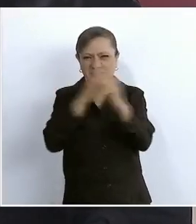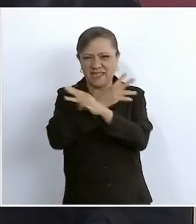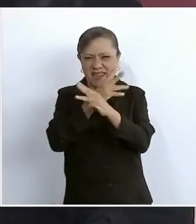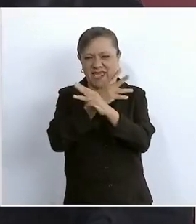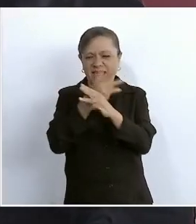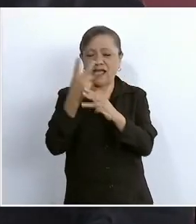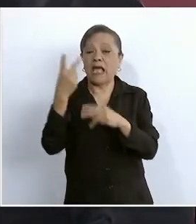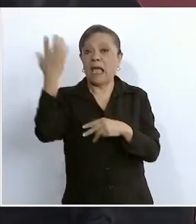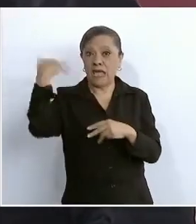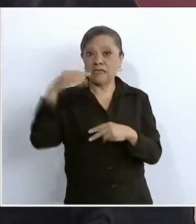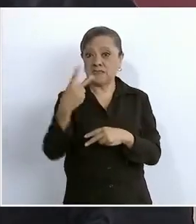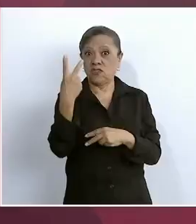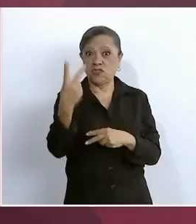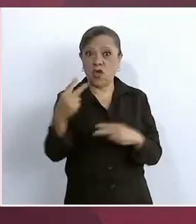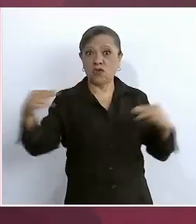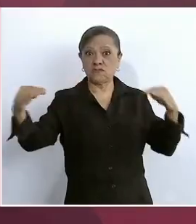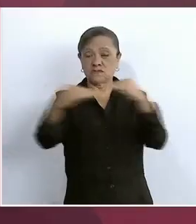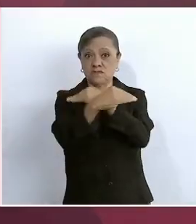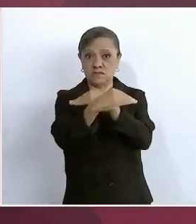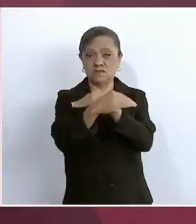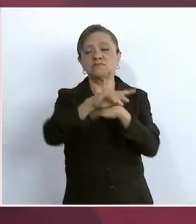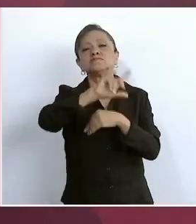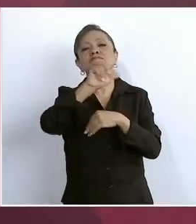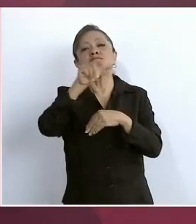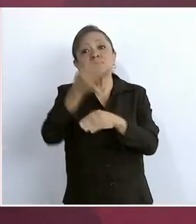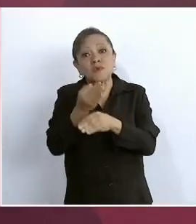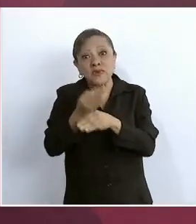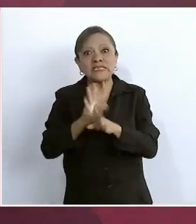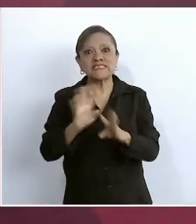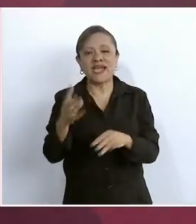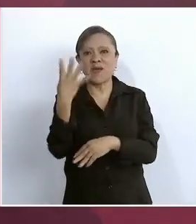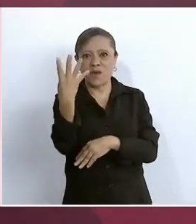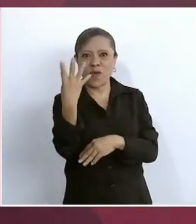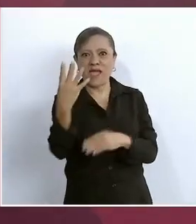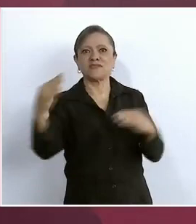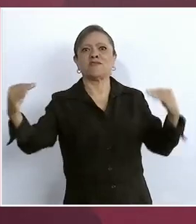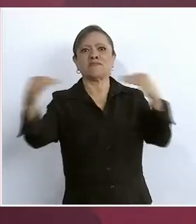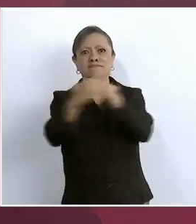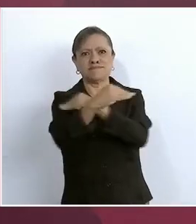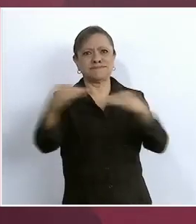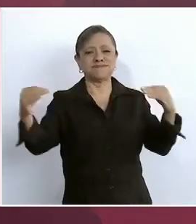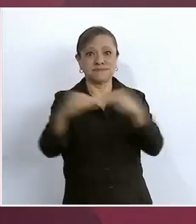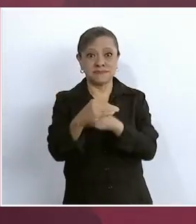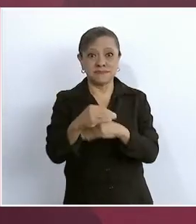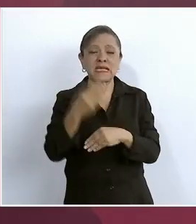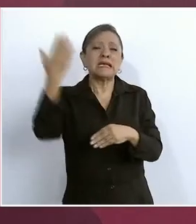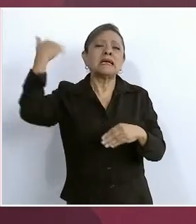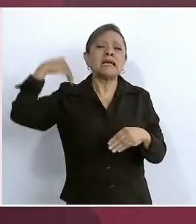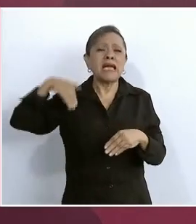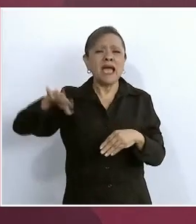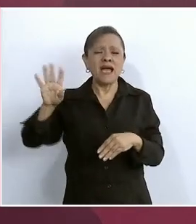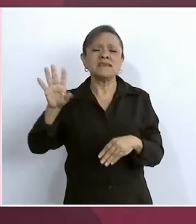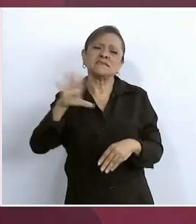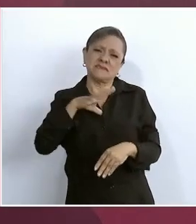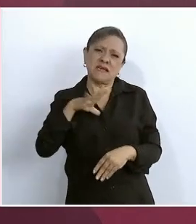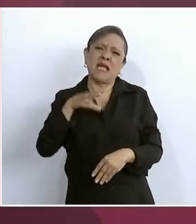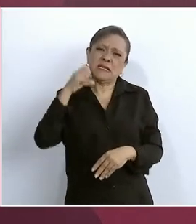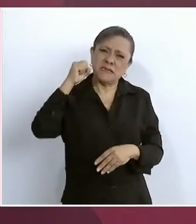hubieron protestas, incluso